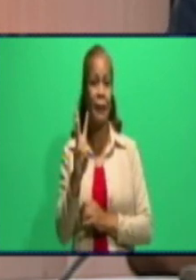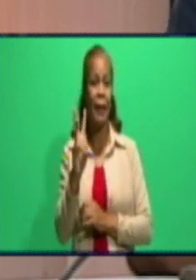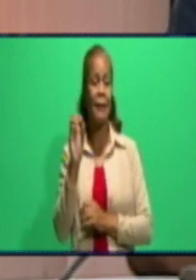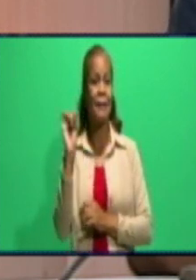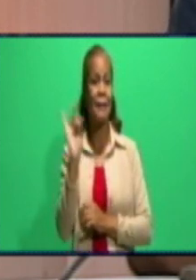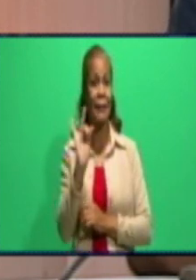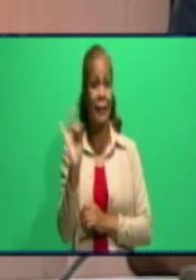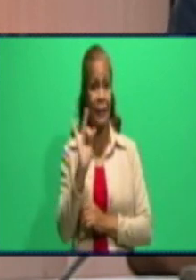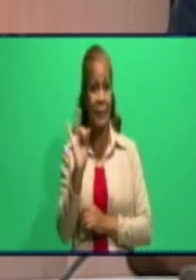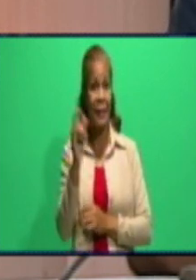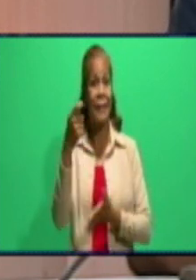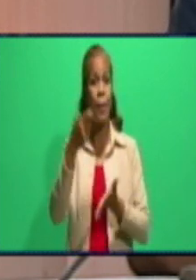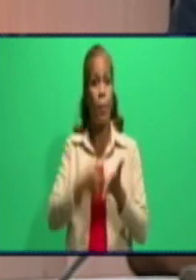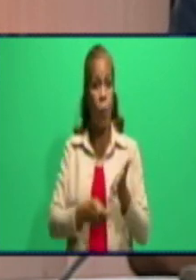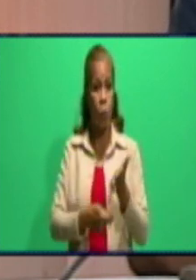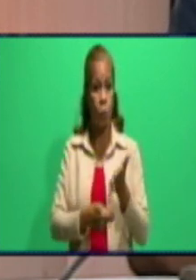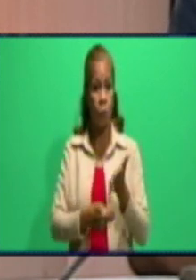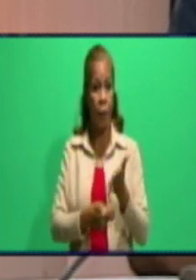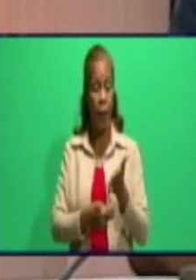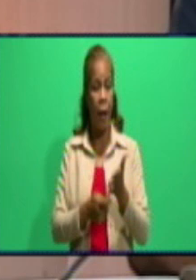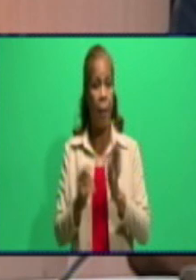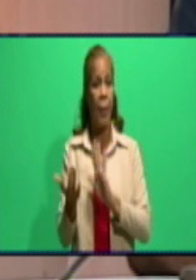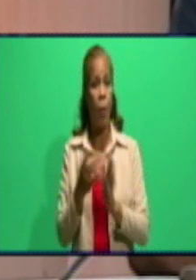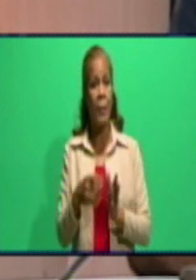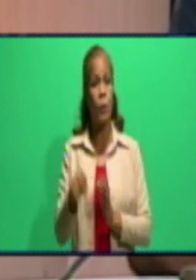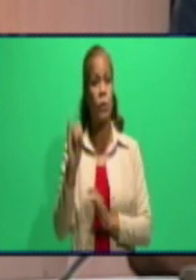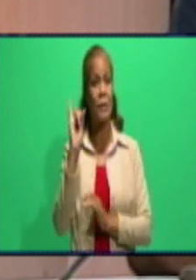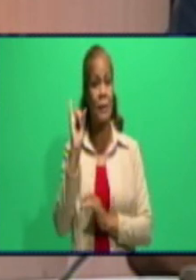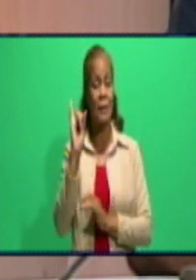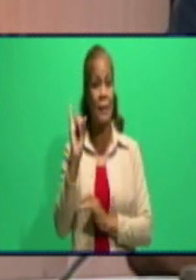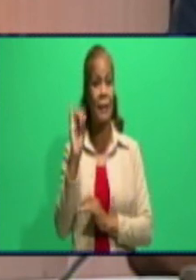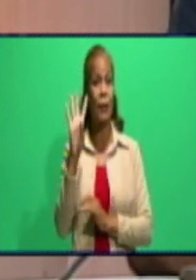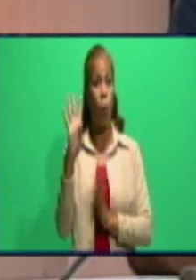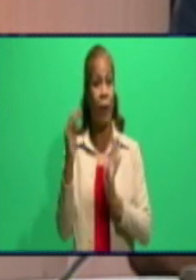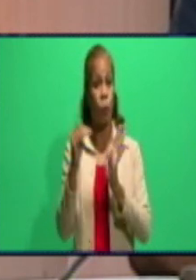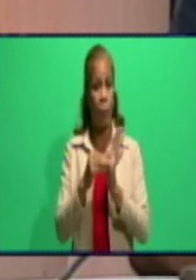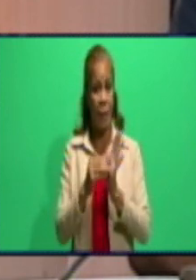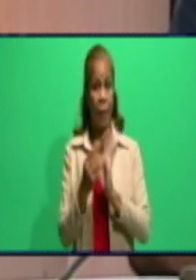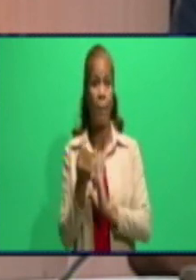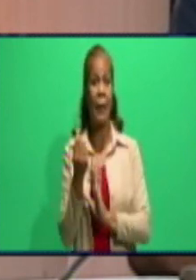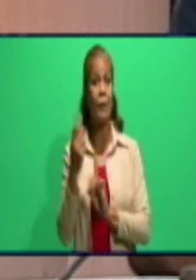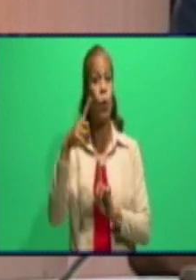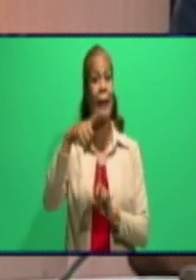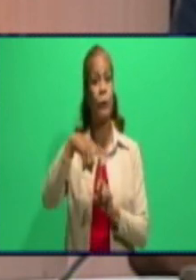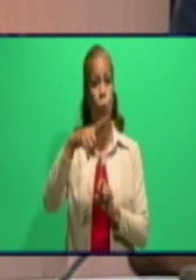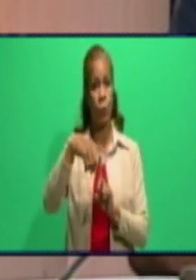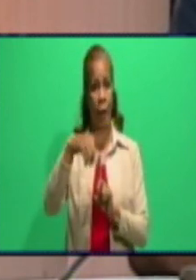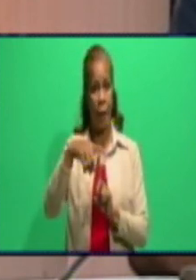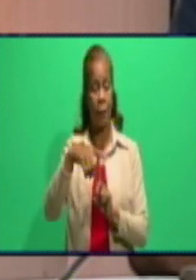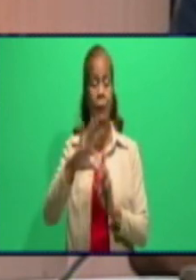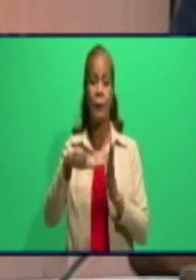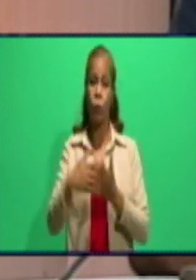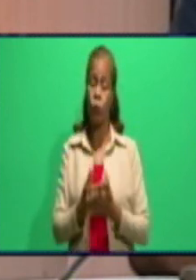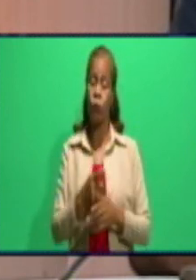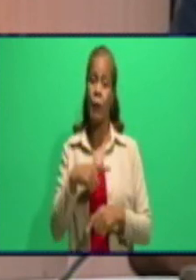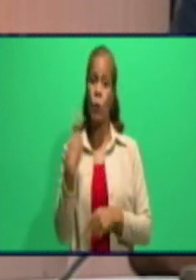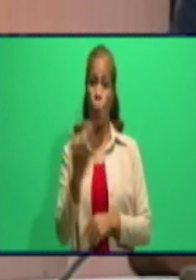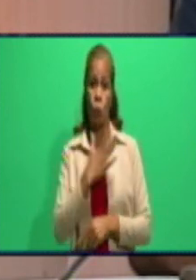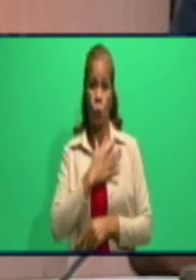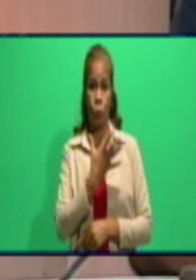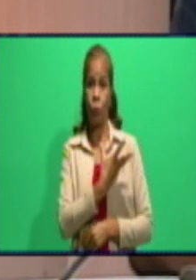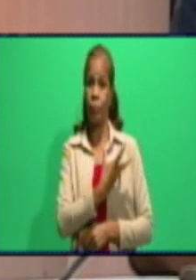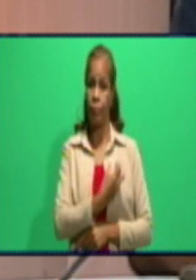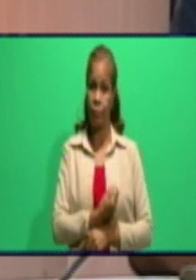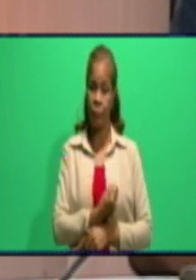con una cuantía de 754 mil pesos. Digo que tenemos que lamentar, porque reiteramos que la multa